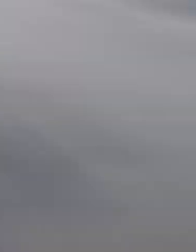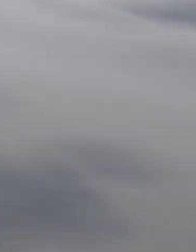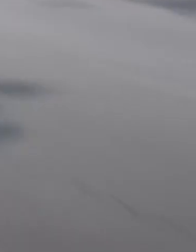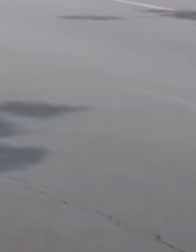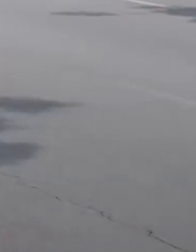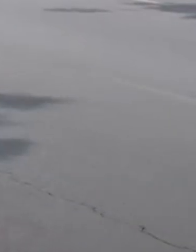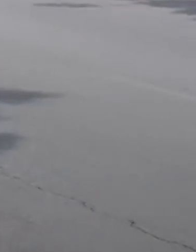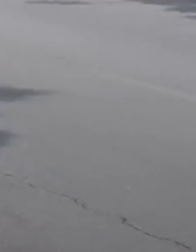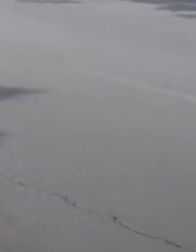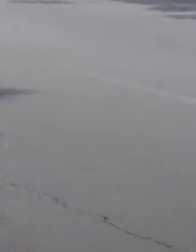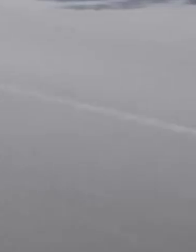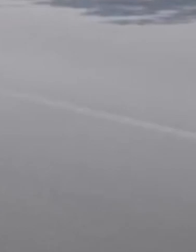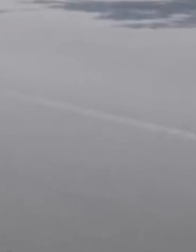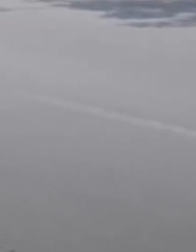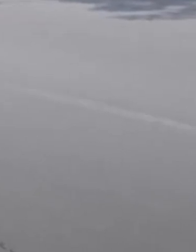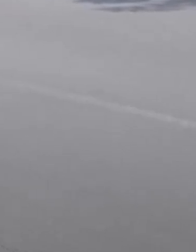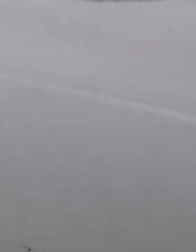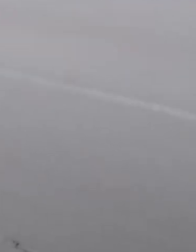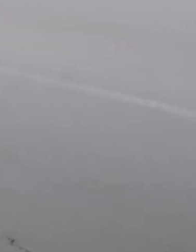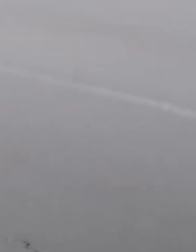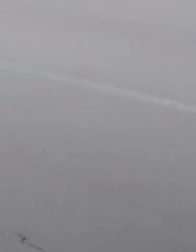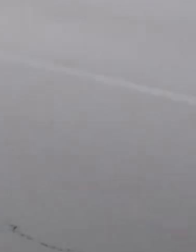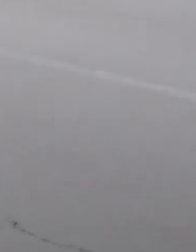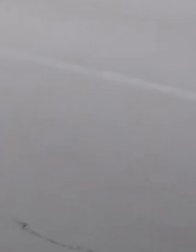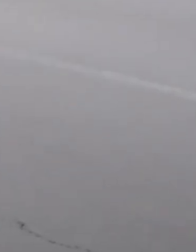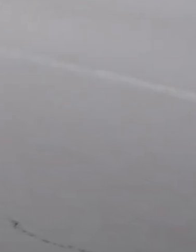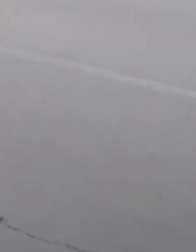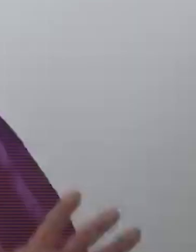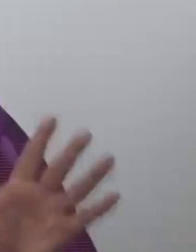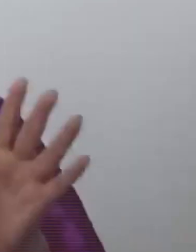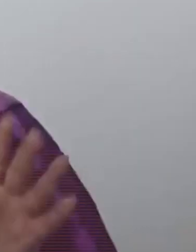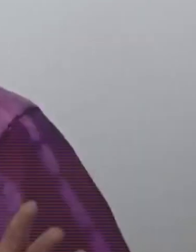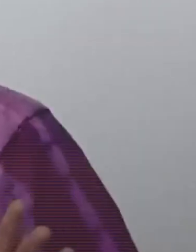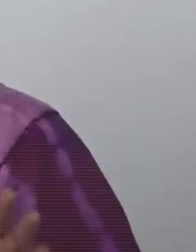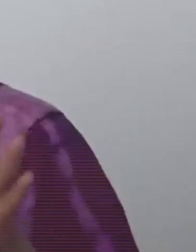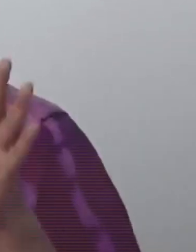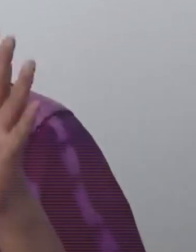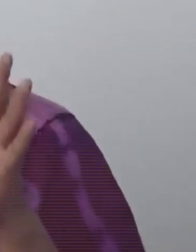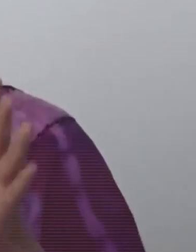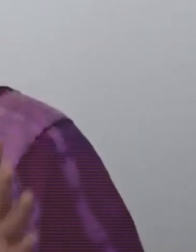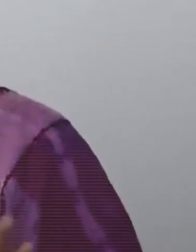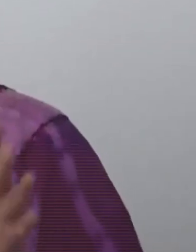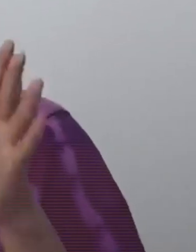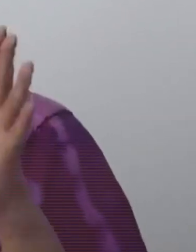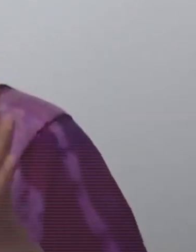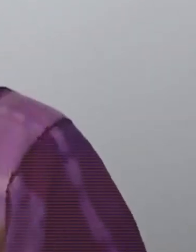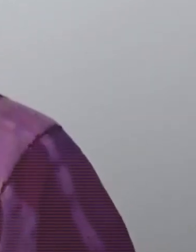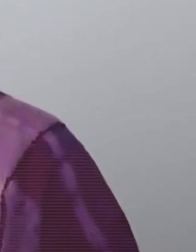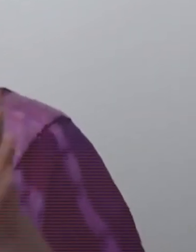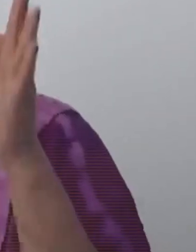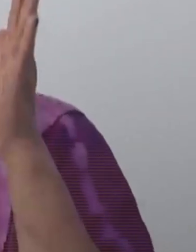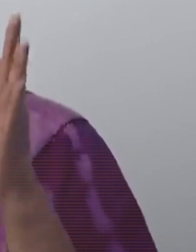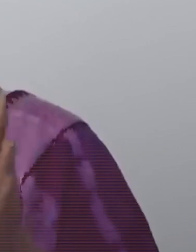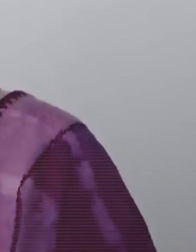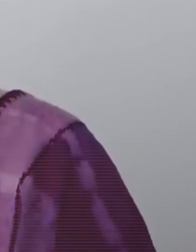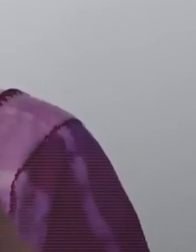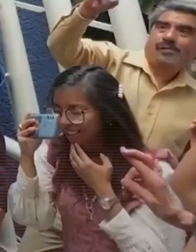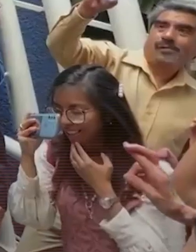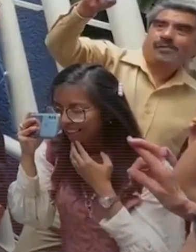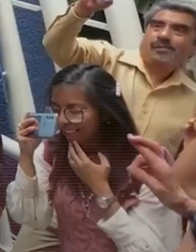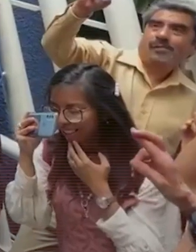Es así como el presidente Andrés Manuel López Obrador responde a la actuación del juez que le prohibió